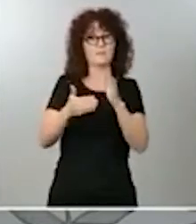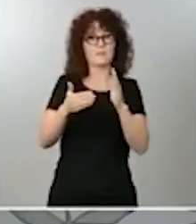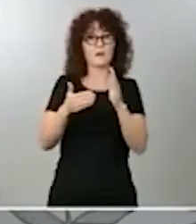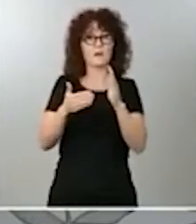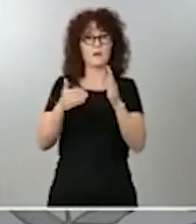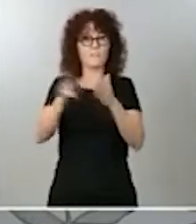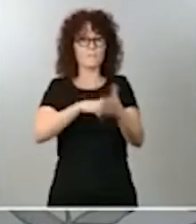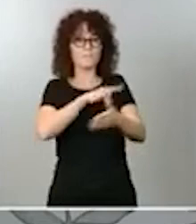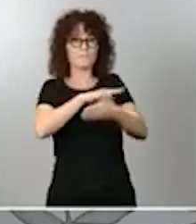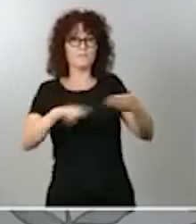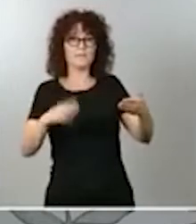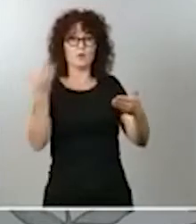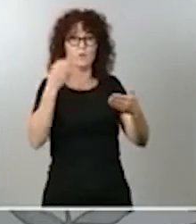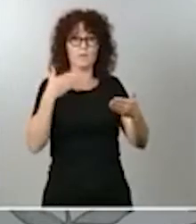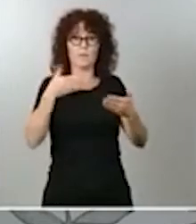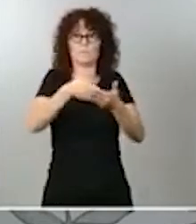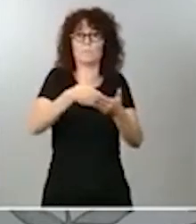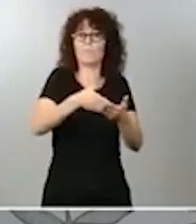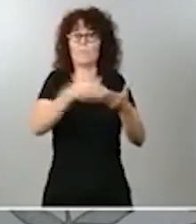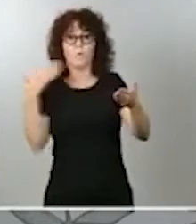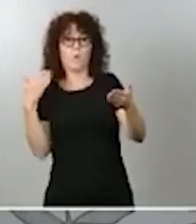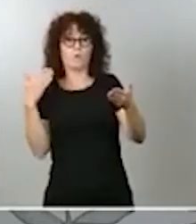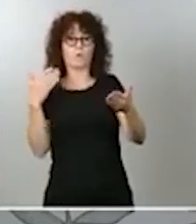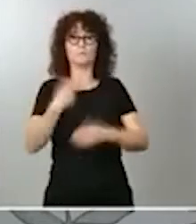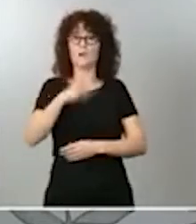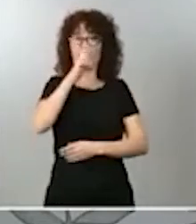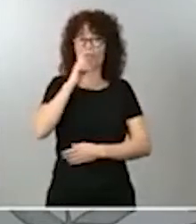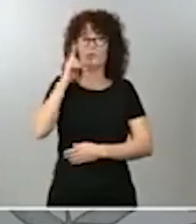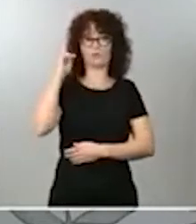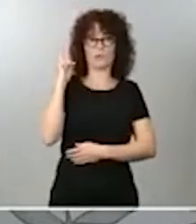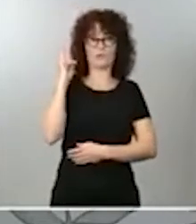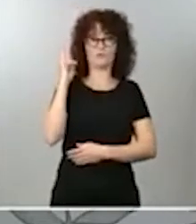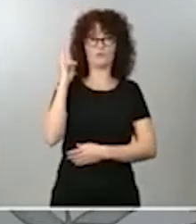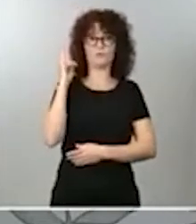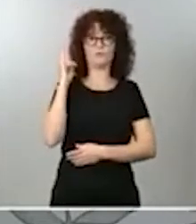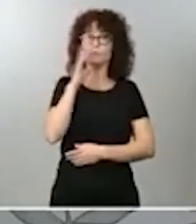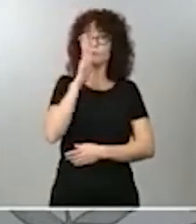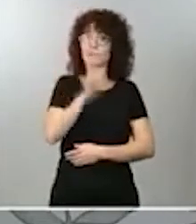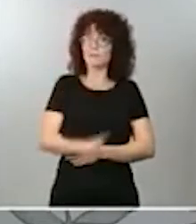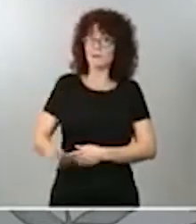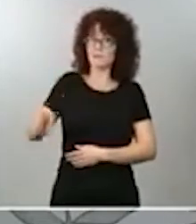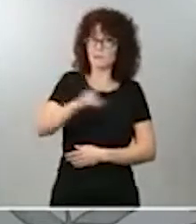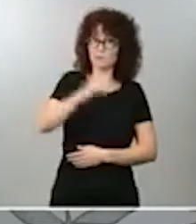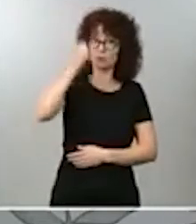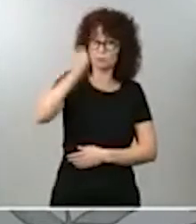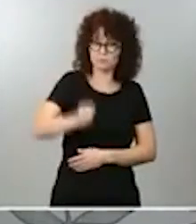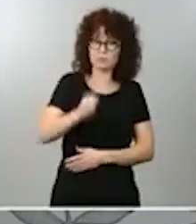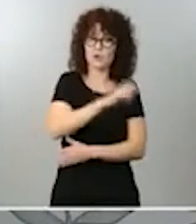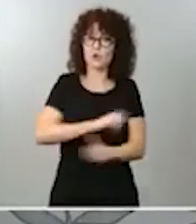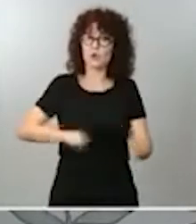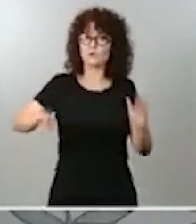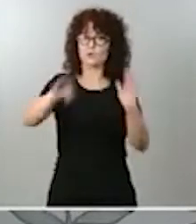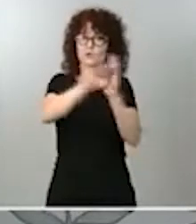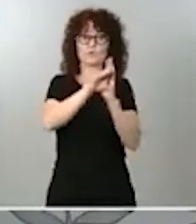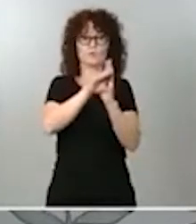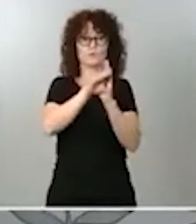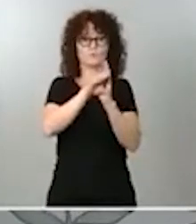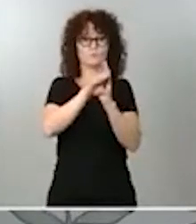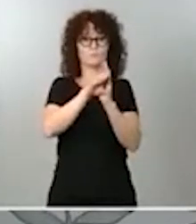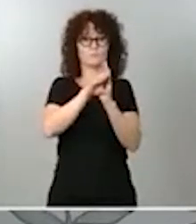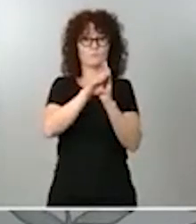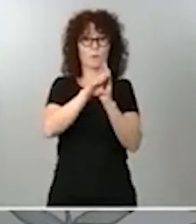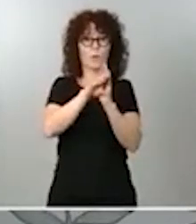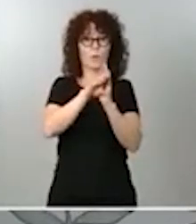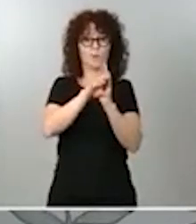tenía que haber ocurrido ya hace dos años, porque quiero insistir que la propia Constitución da un mandato limitado, un